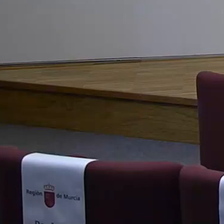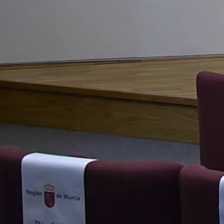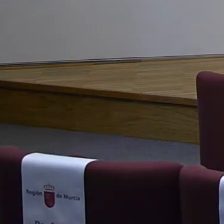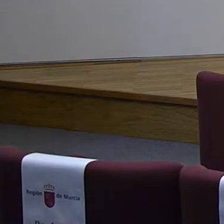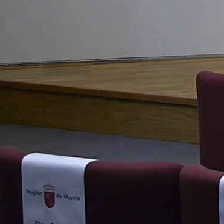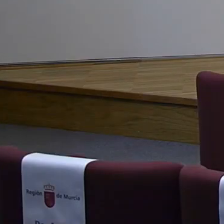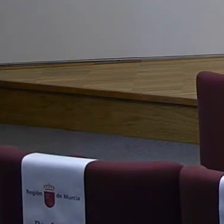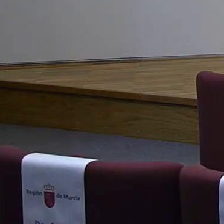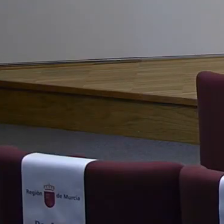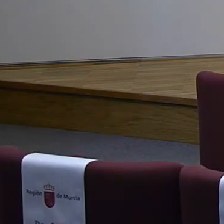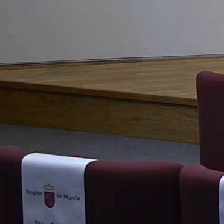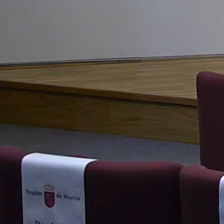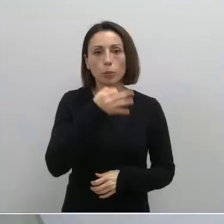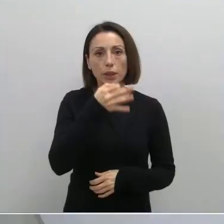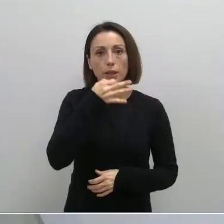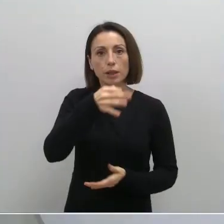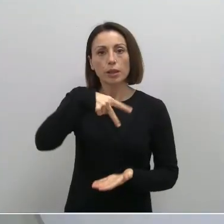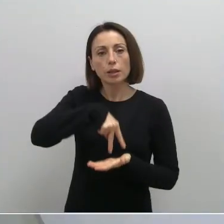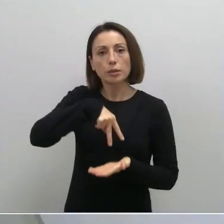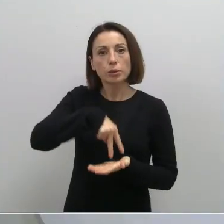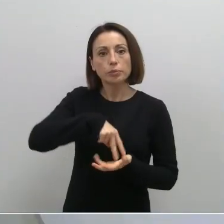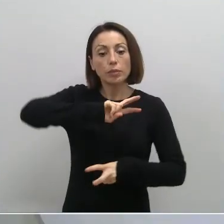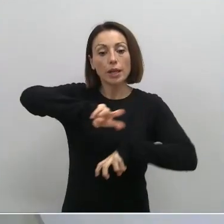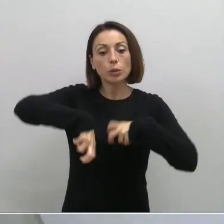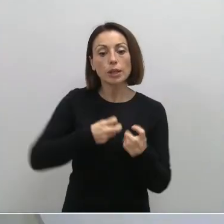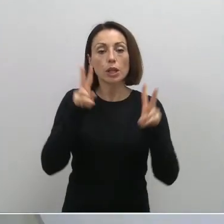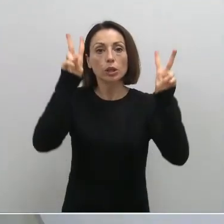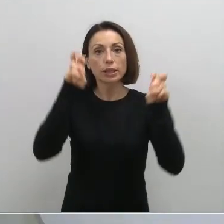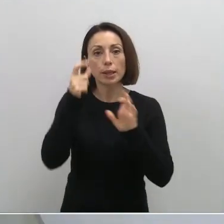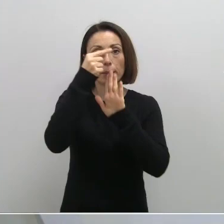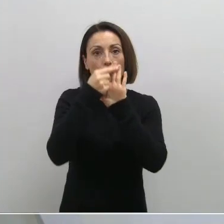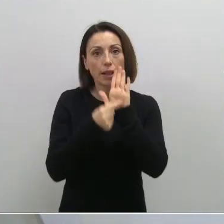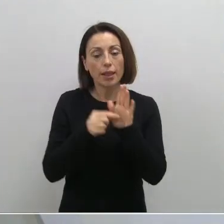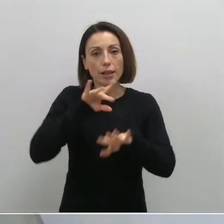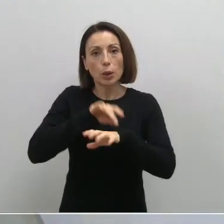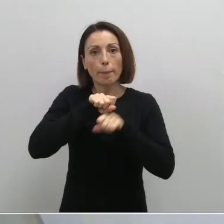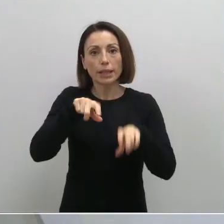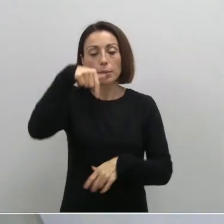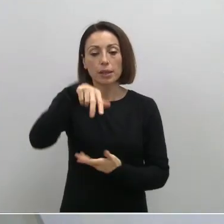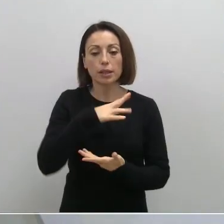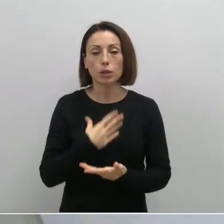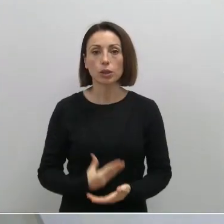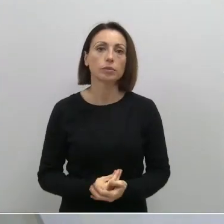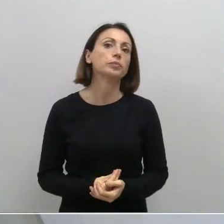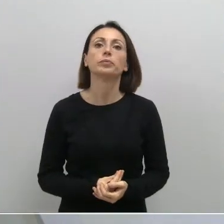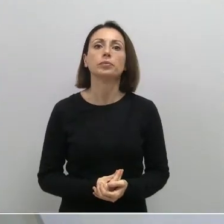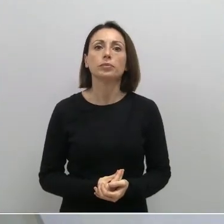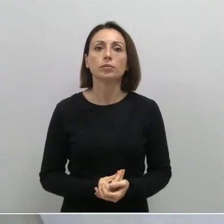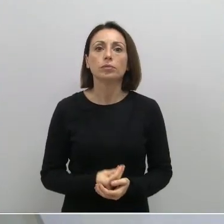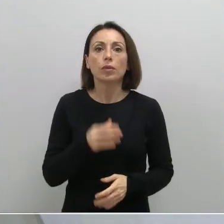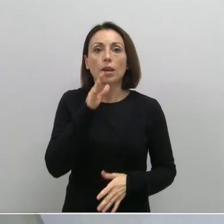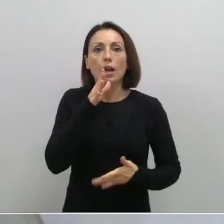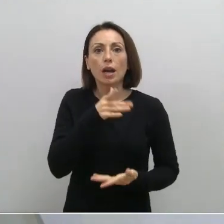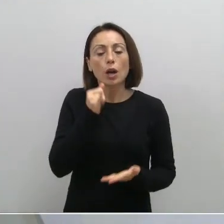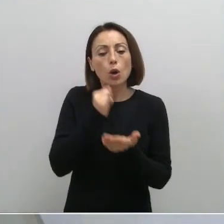Buenas tardes. Comparecemos para hacer la actualización de los datos de la pandemia en la región de Murcia. Estamos